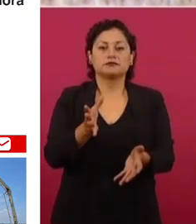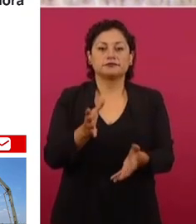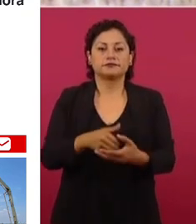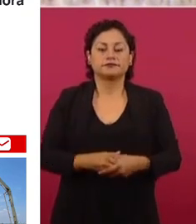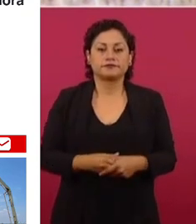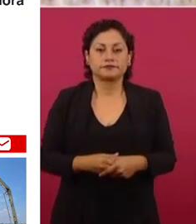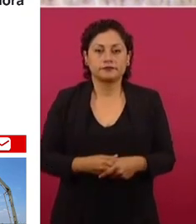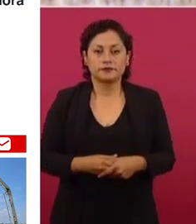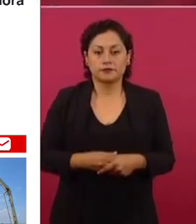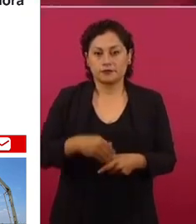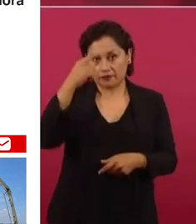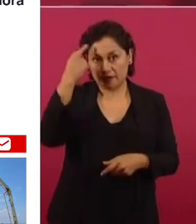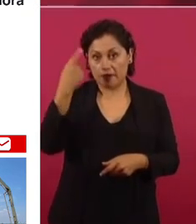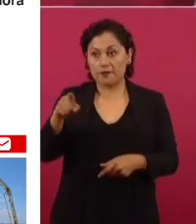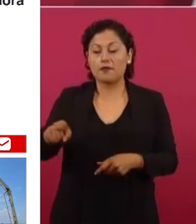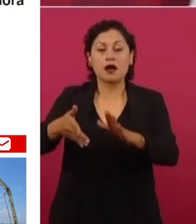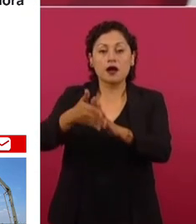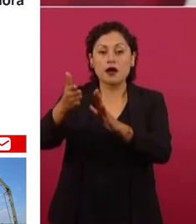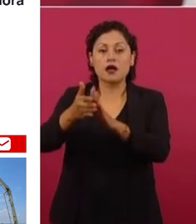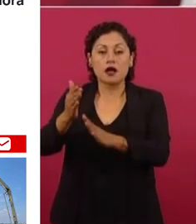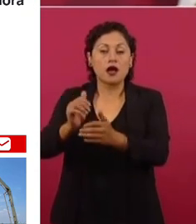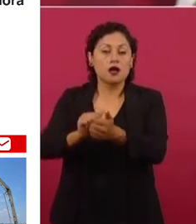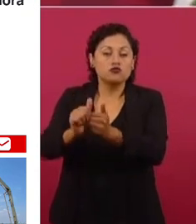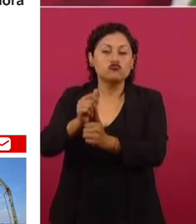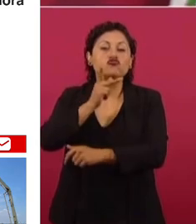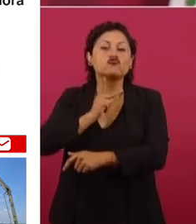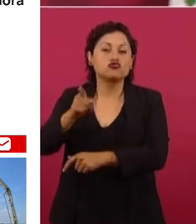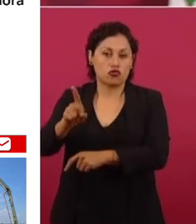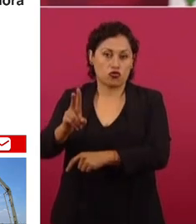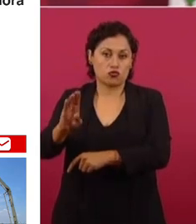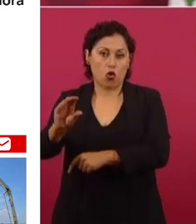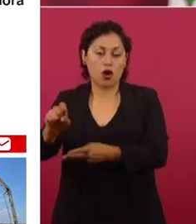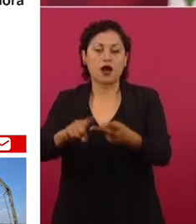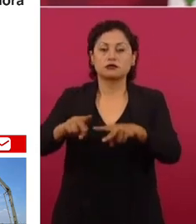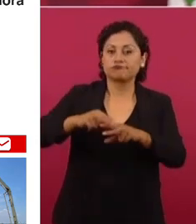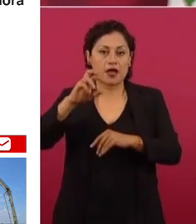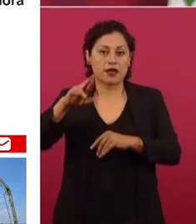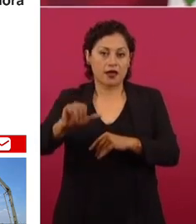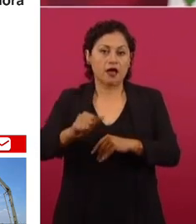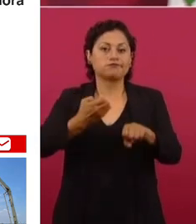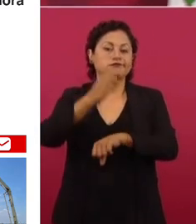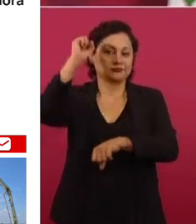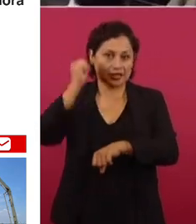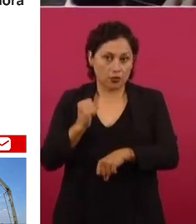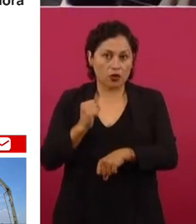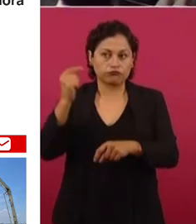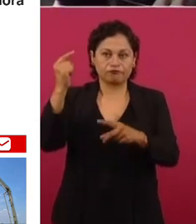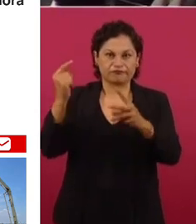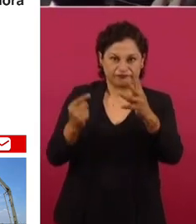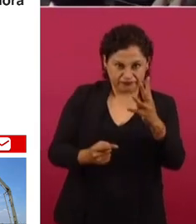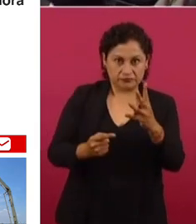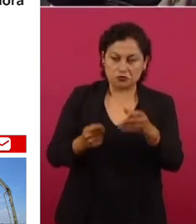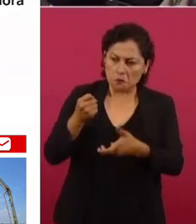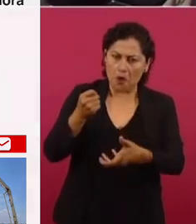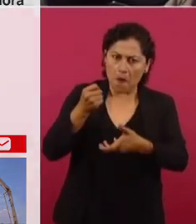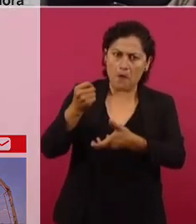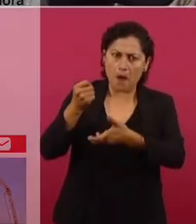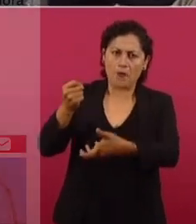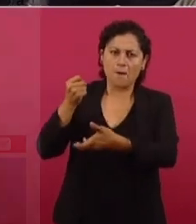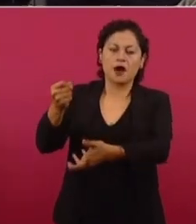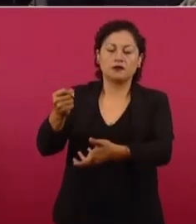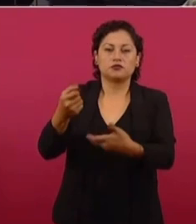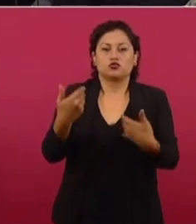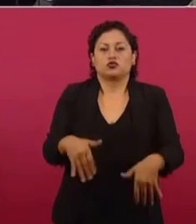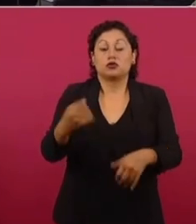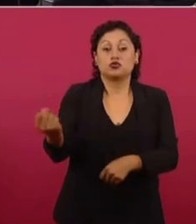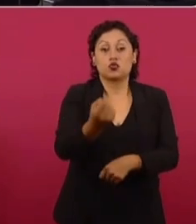para la rescindiría de Dos Bocas, más recursos para el Tren Maya, más recursos para la presa de Santa María. Afortunadamente no se ha caído la